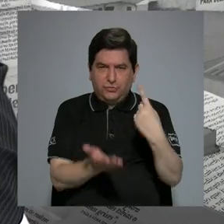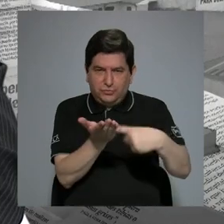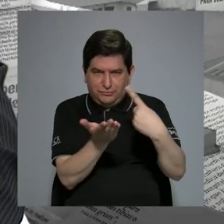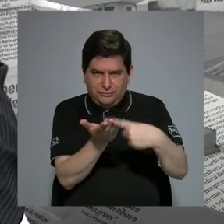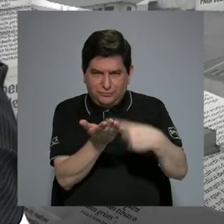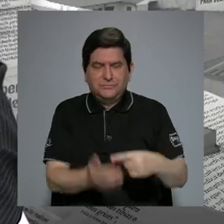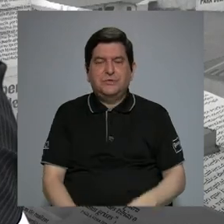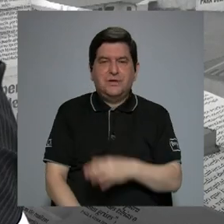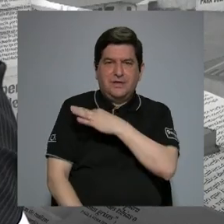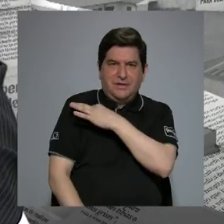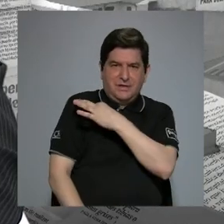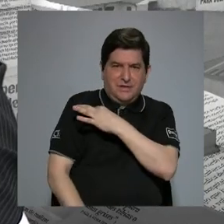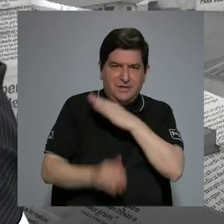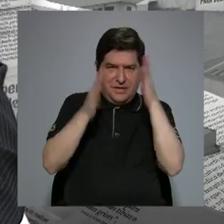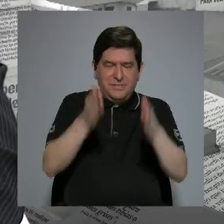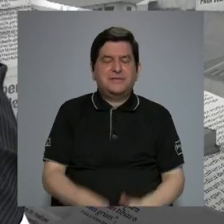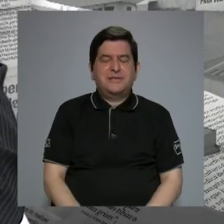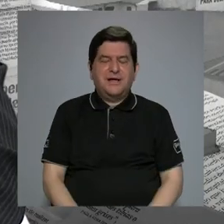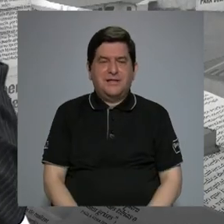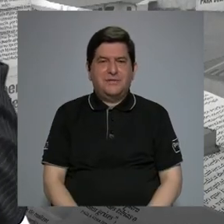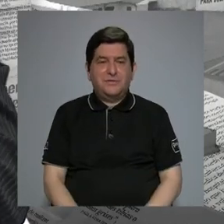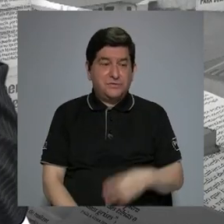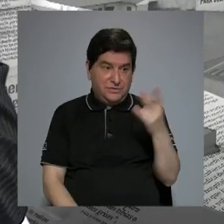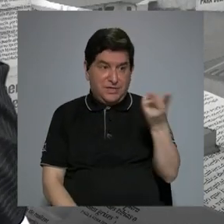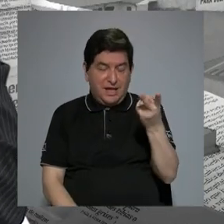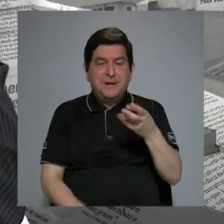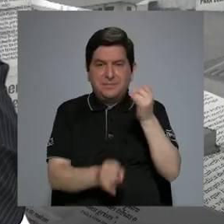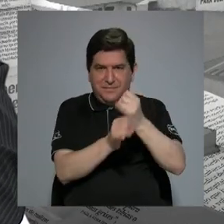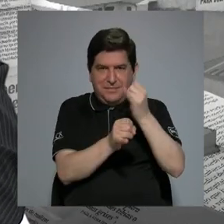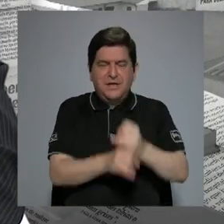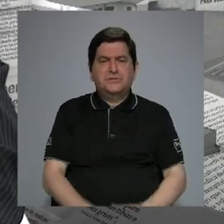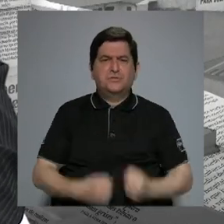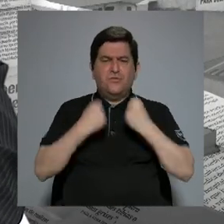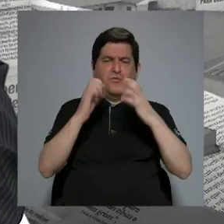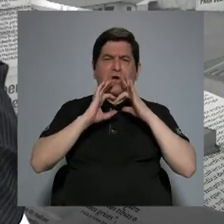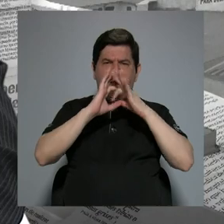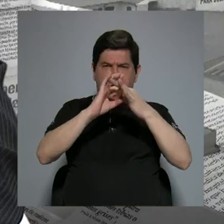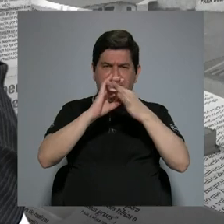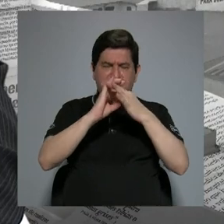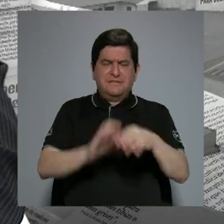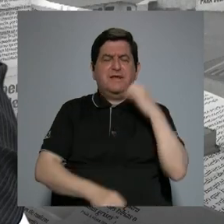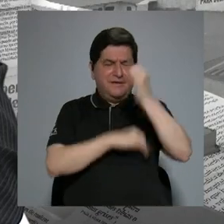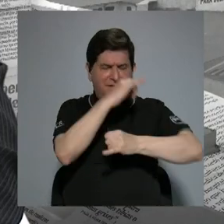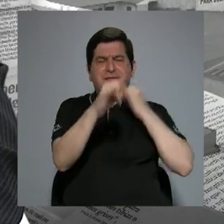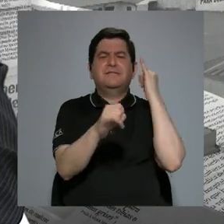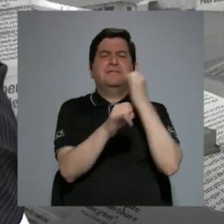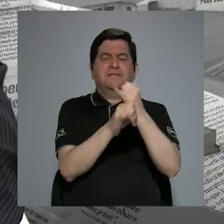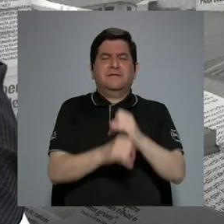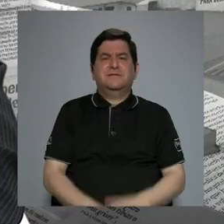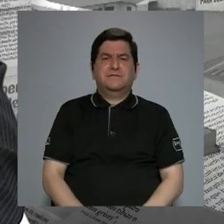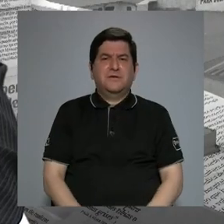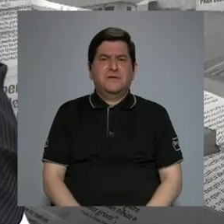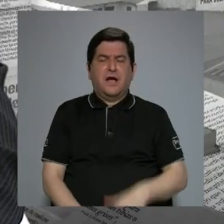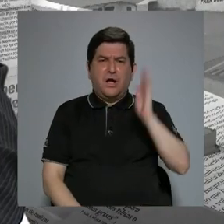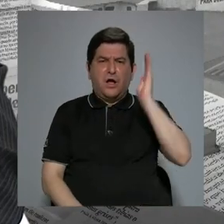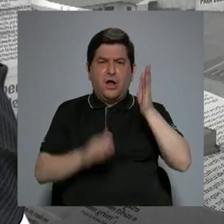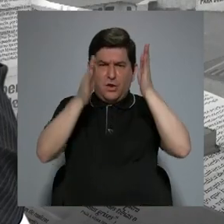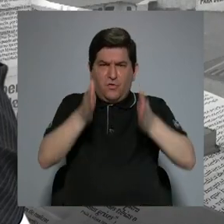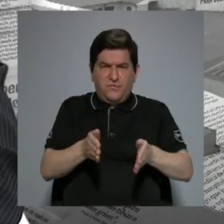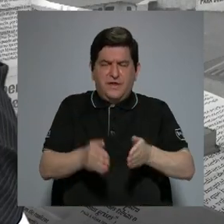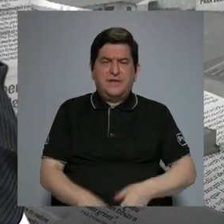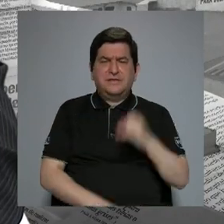tenemos invitados, más Italac y 6DTT que tienen una relación muy fuerte a nivel internacional donde vienen conferencistas